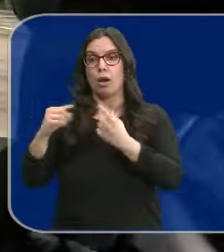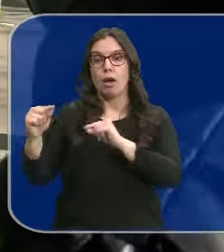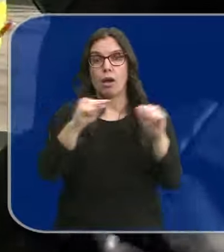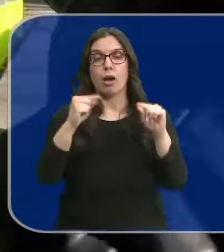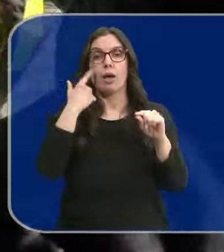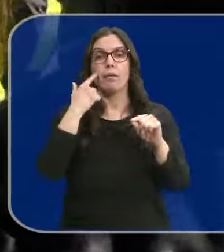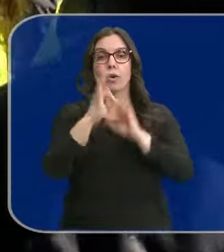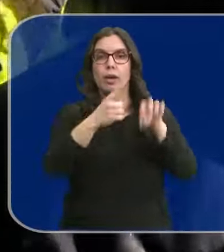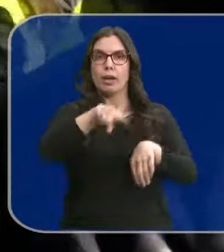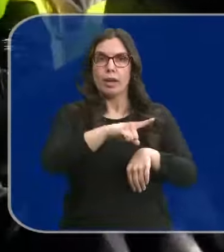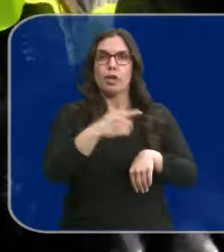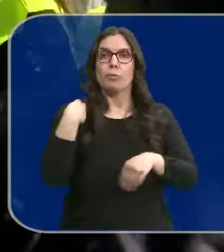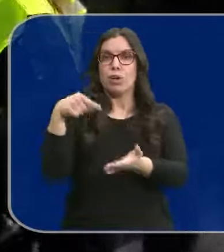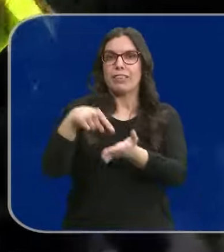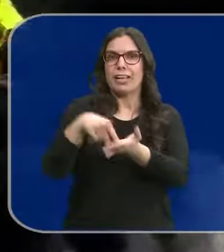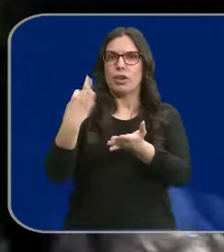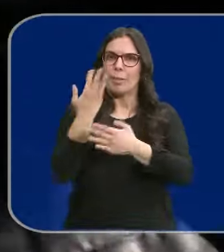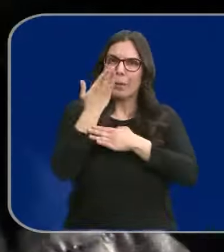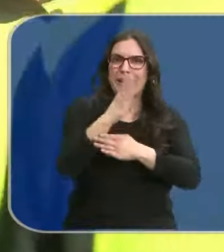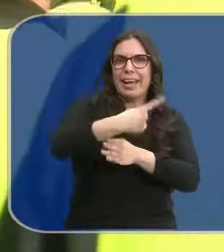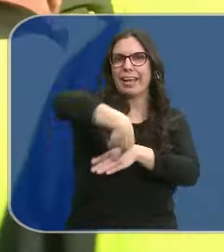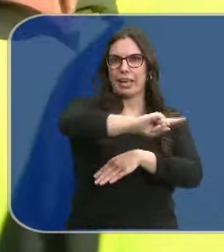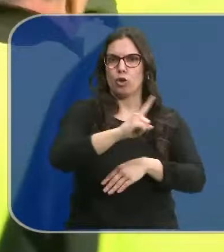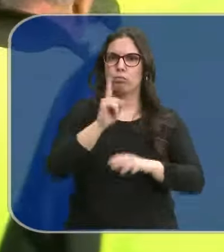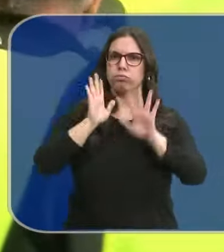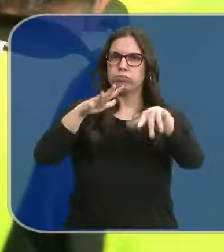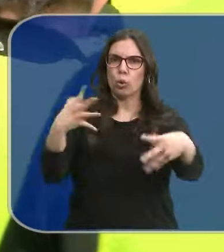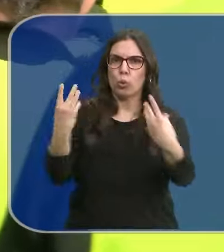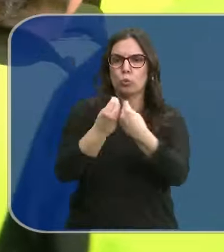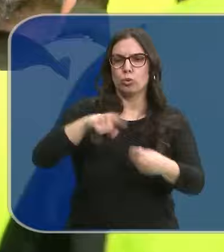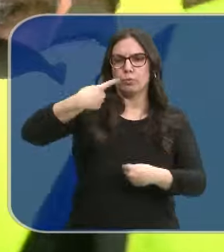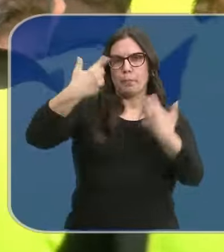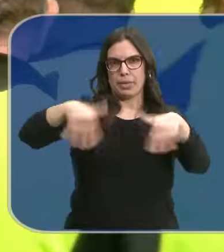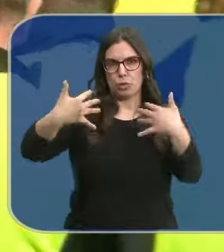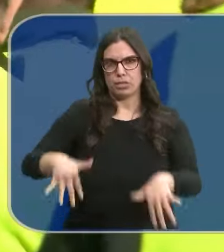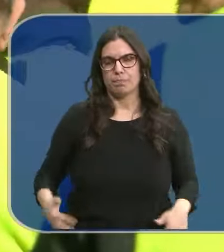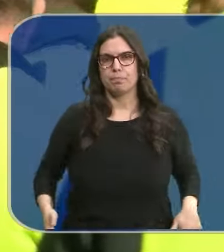organizaciones agrarias hagan suyas las reivindicaciones y se manifiesten juntos pasado mañana.